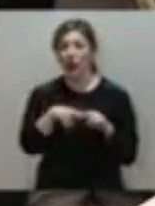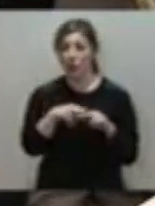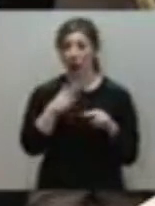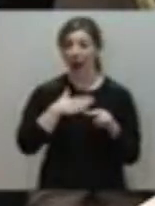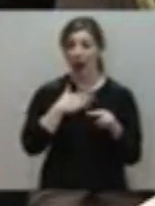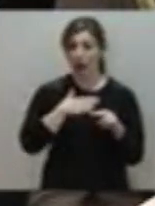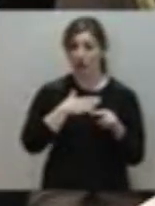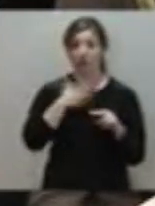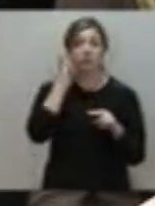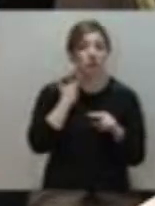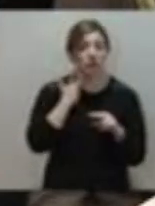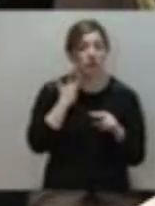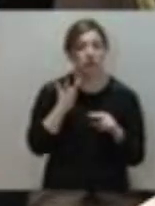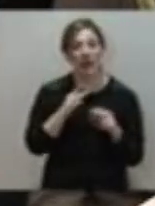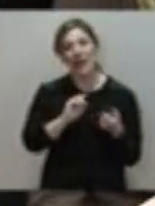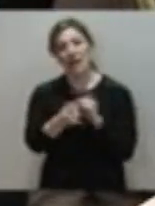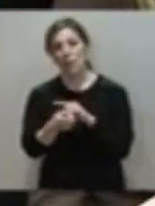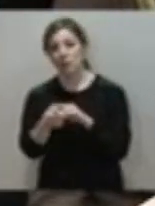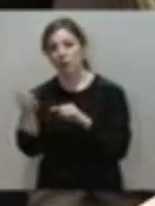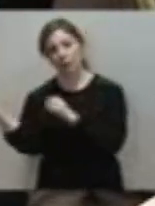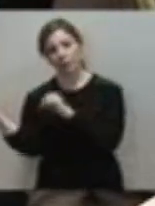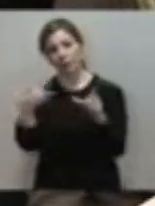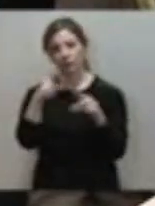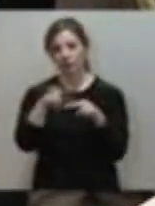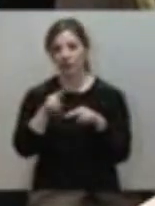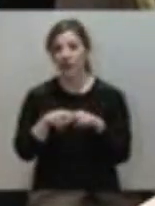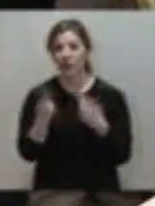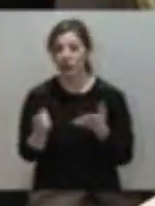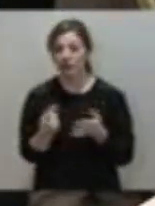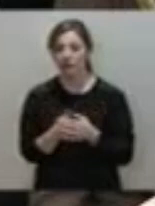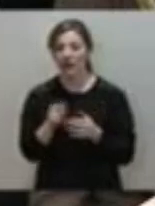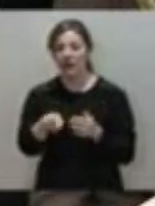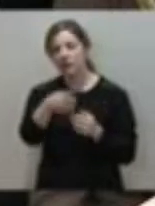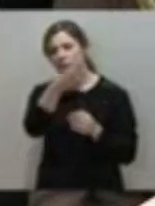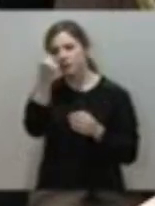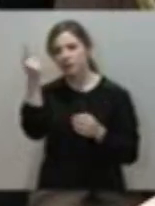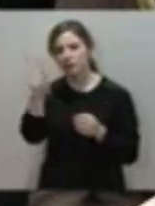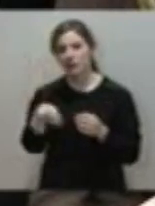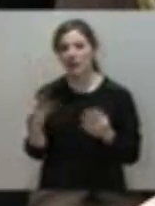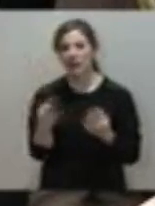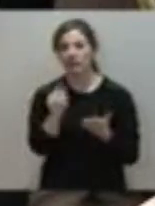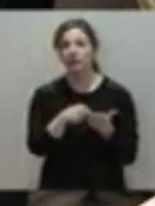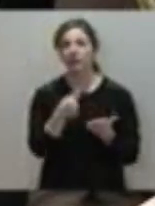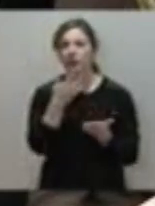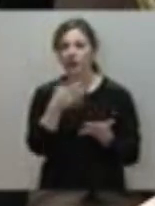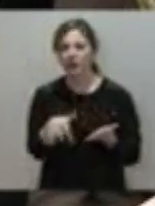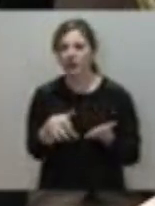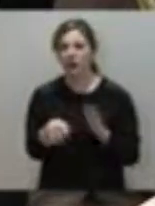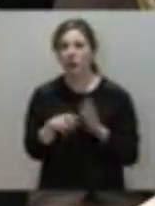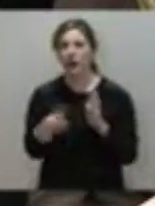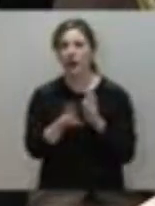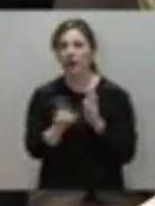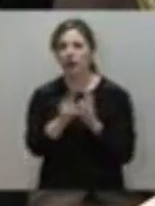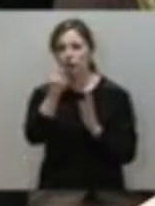carbón de importación. eso olvidan igual quién firmó un real decreto en